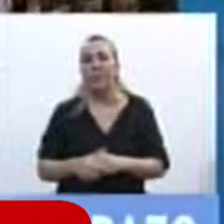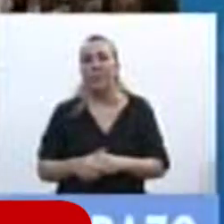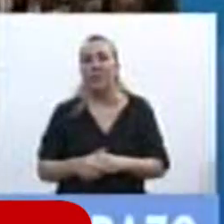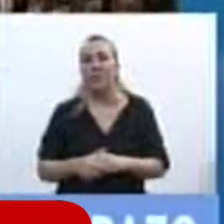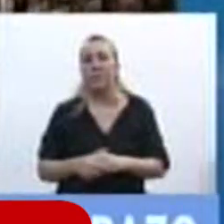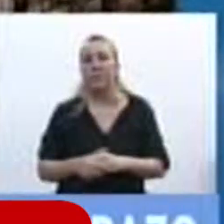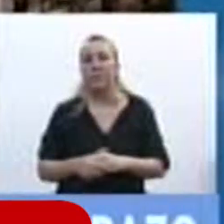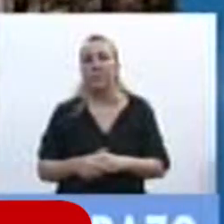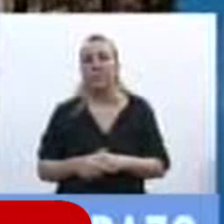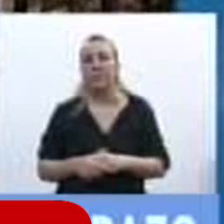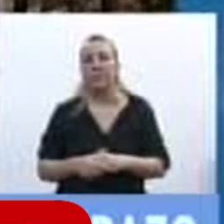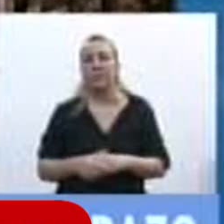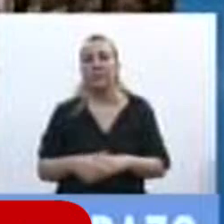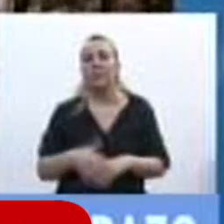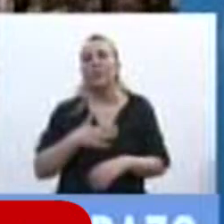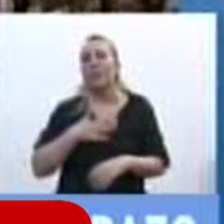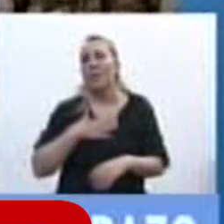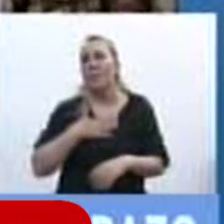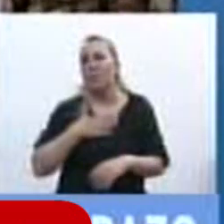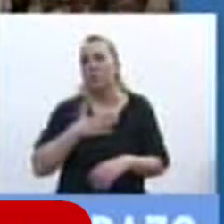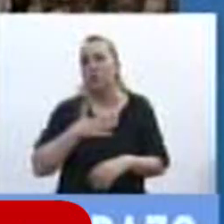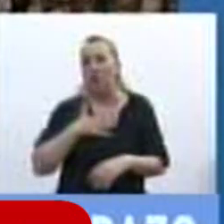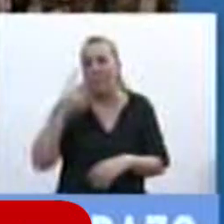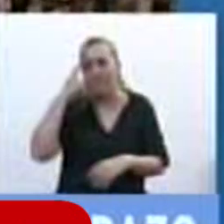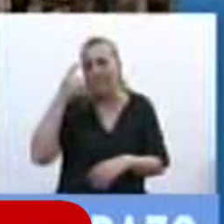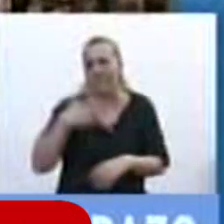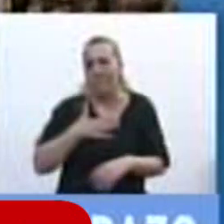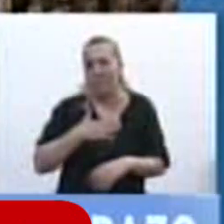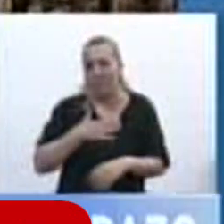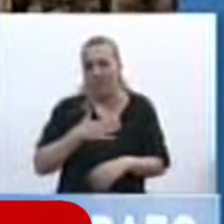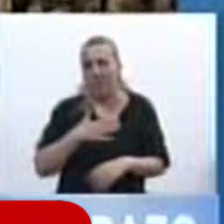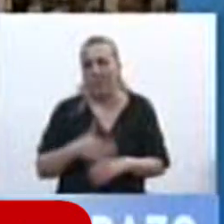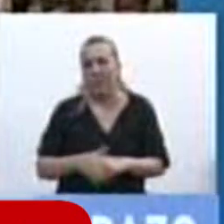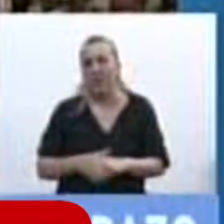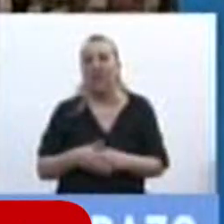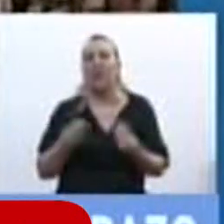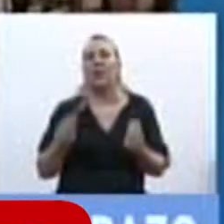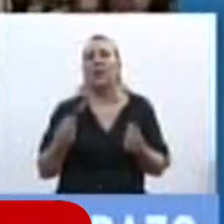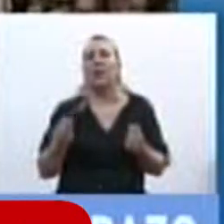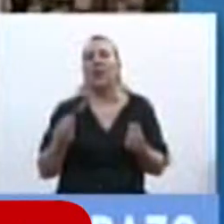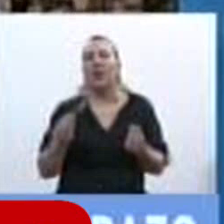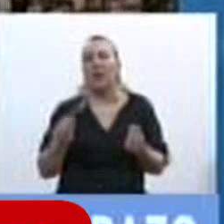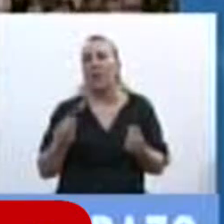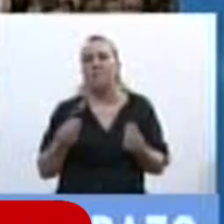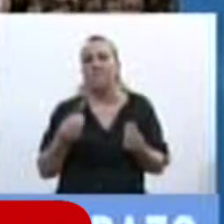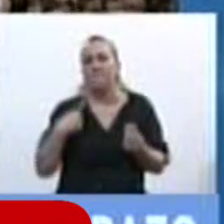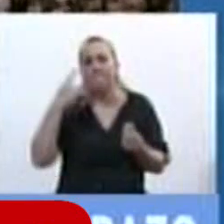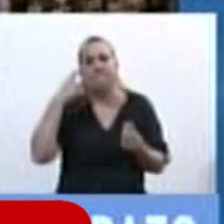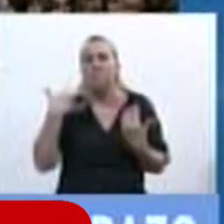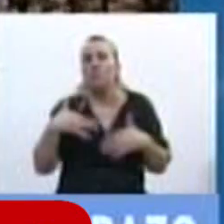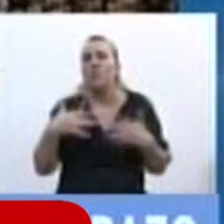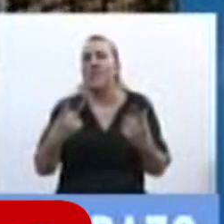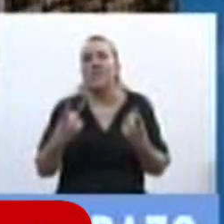convencido desde lo personal y de todo punto de vista de que es absolutamente necesario